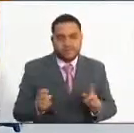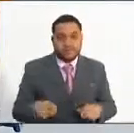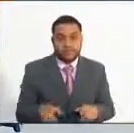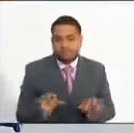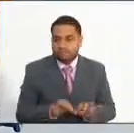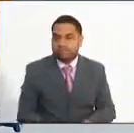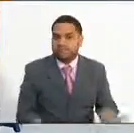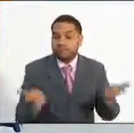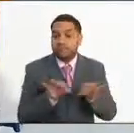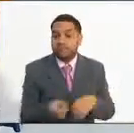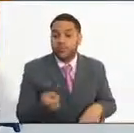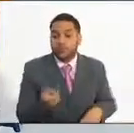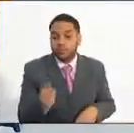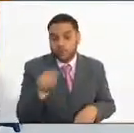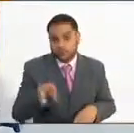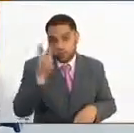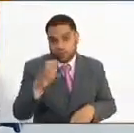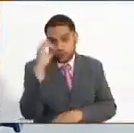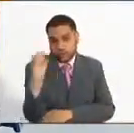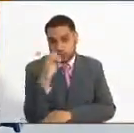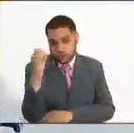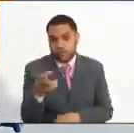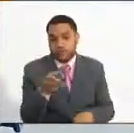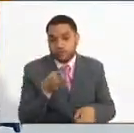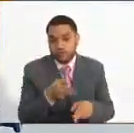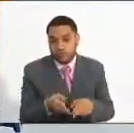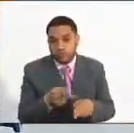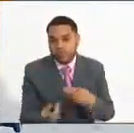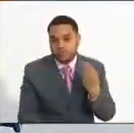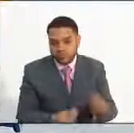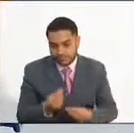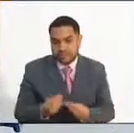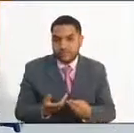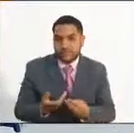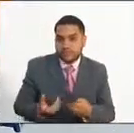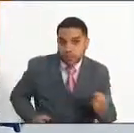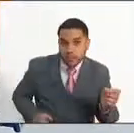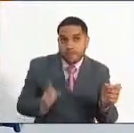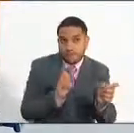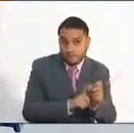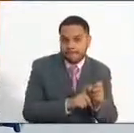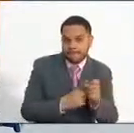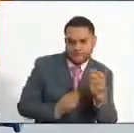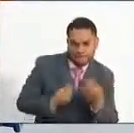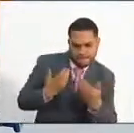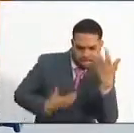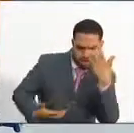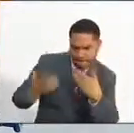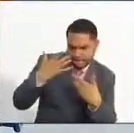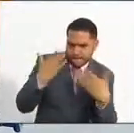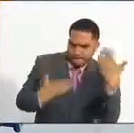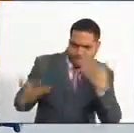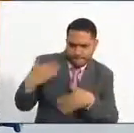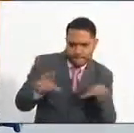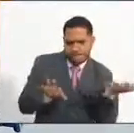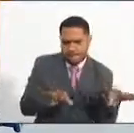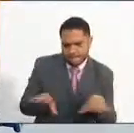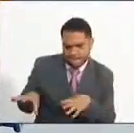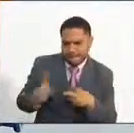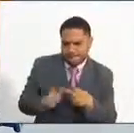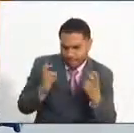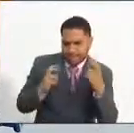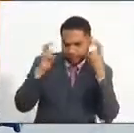el próximo 18 de octubre se van a aplicar las pruebas escritas de competencias básicas, funcionales y comportamentales